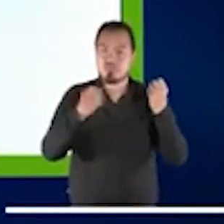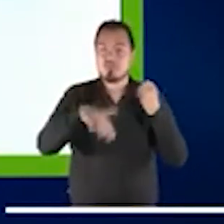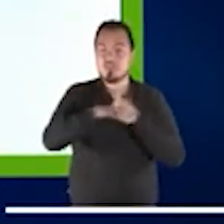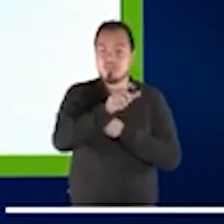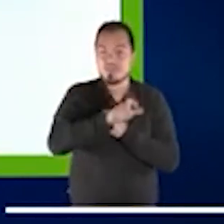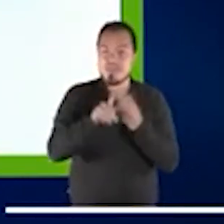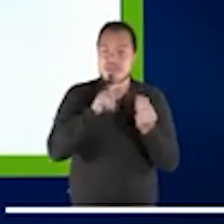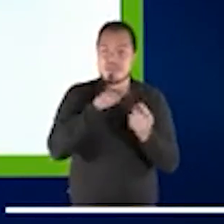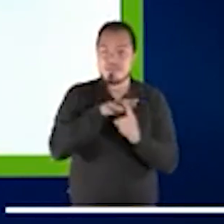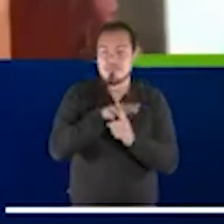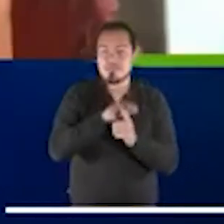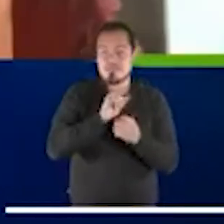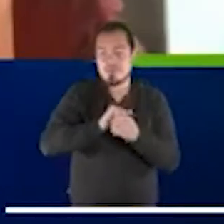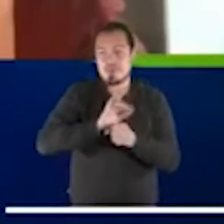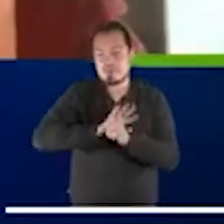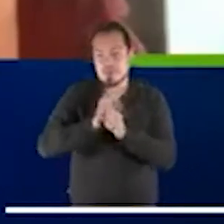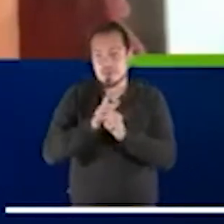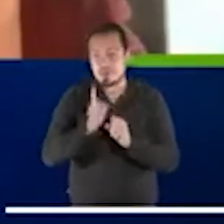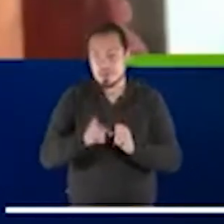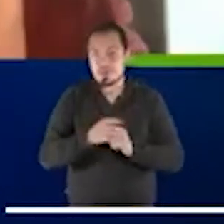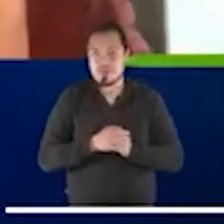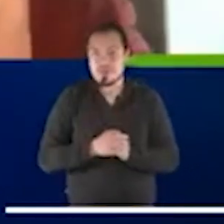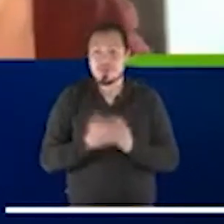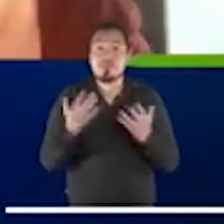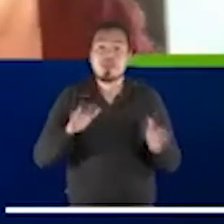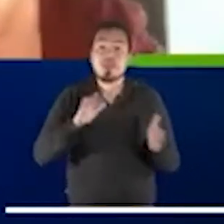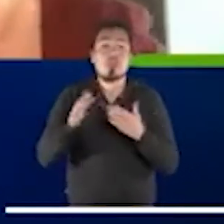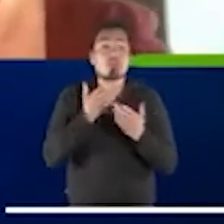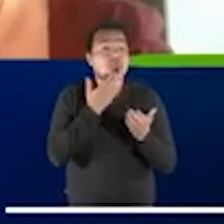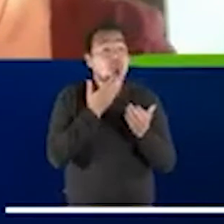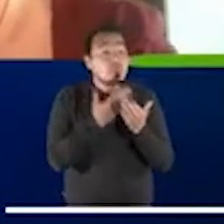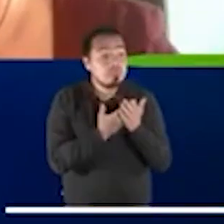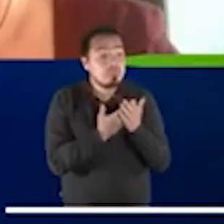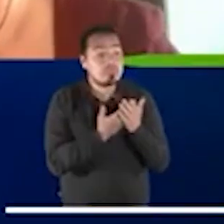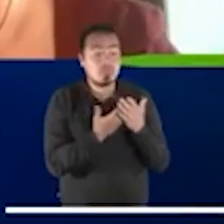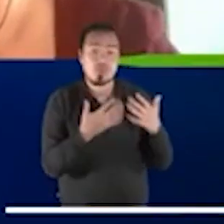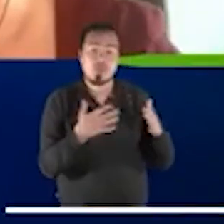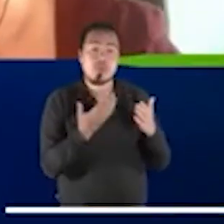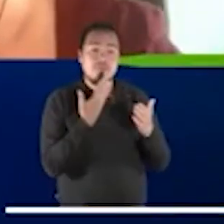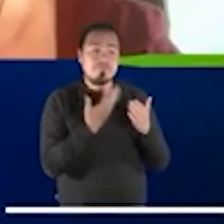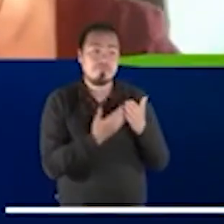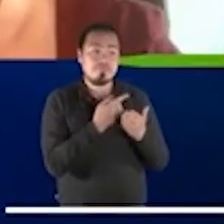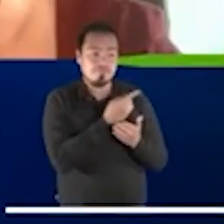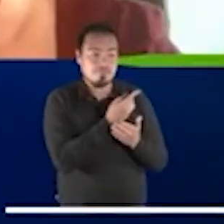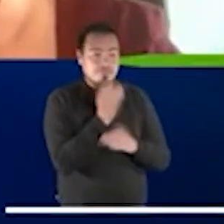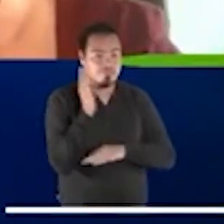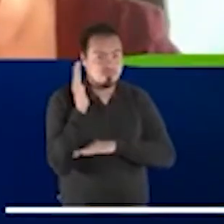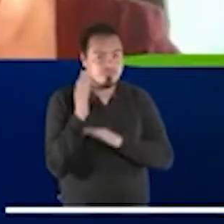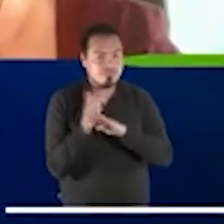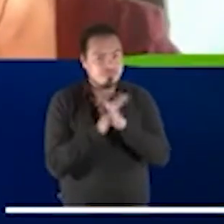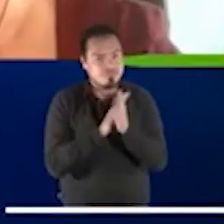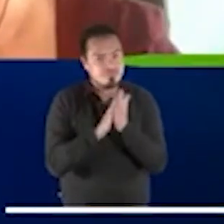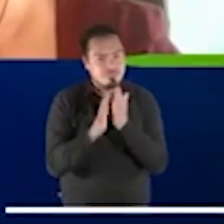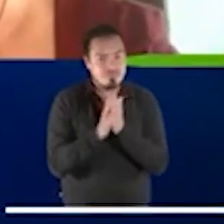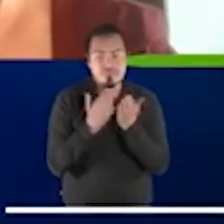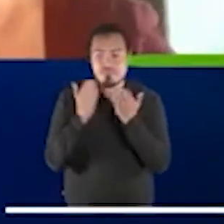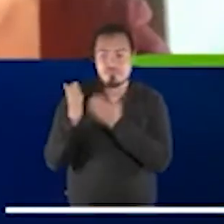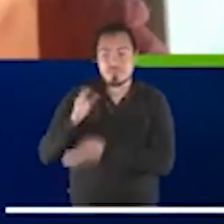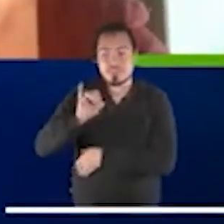es un trabajo nuevo excelente excelente Manuela muchas gracias por tu intervención muchas gracias también a ti Ignacio